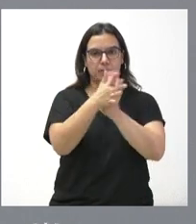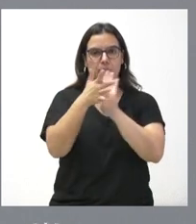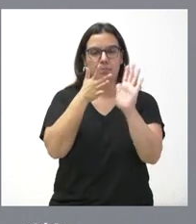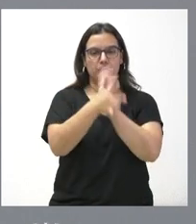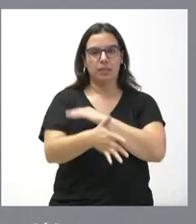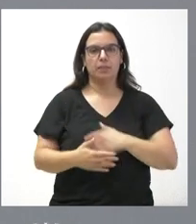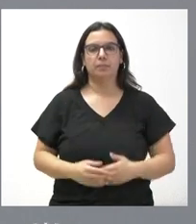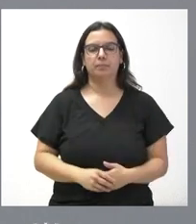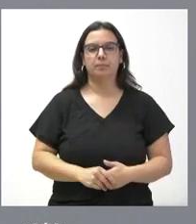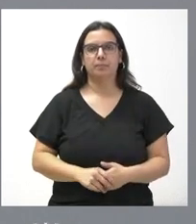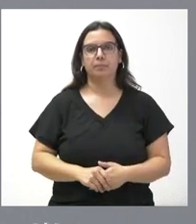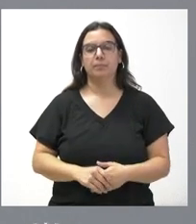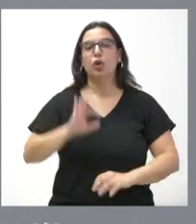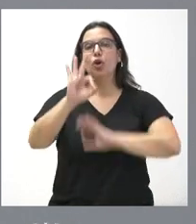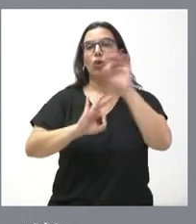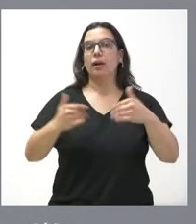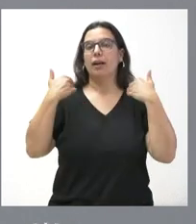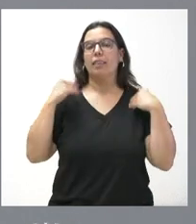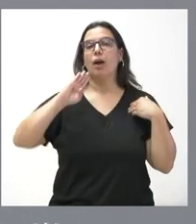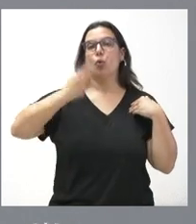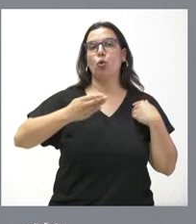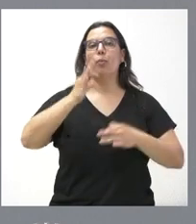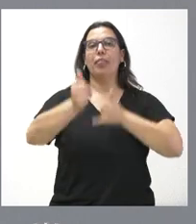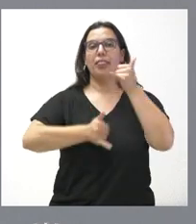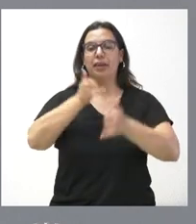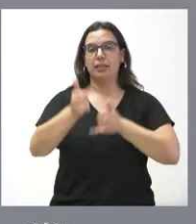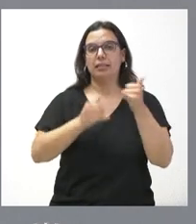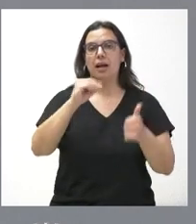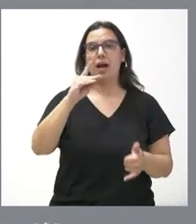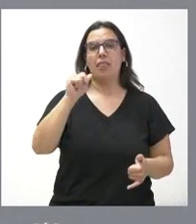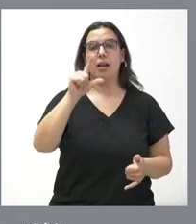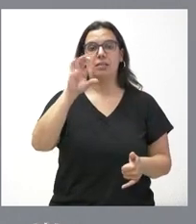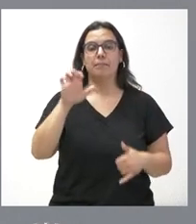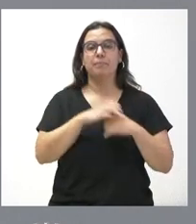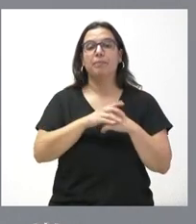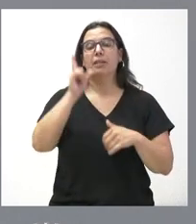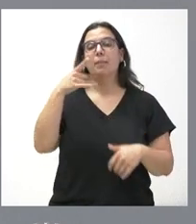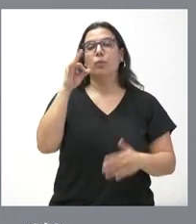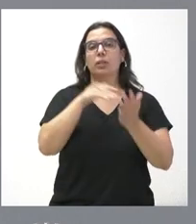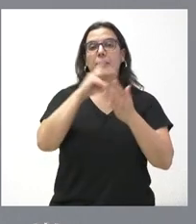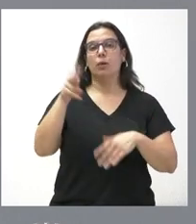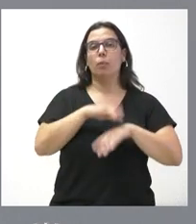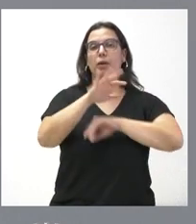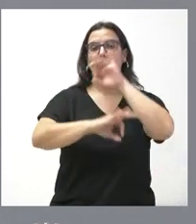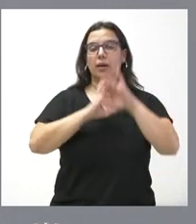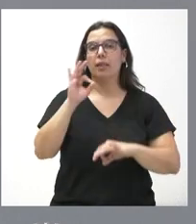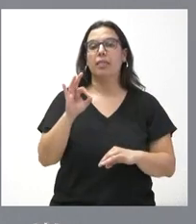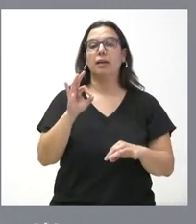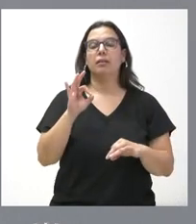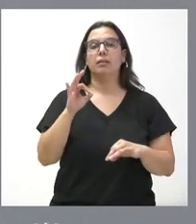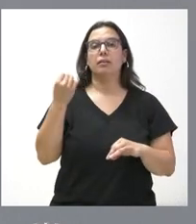documento y se tramita por el Club Ciclista Cadalsa. Y, finalmente, 50.000 euros para la celebración de la